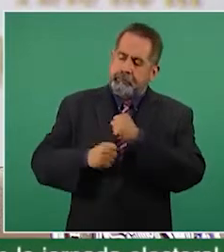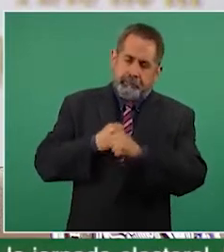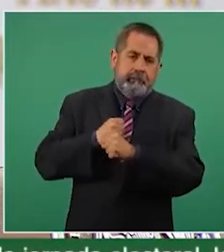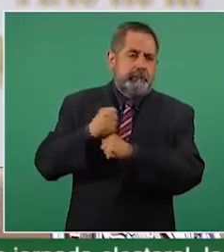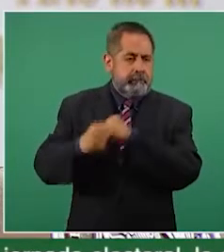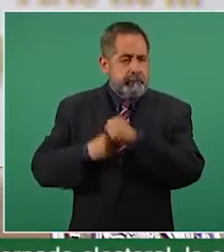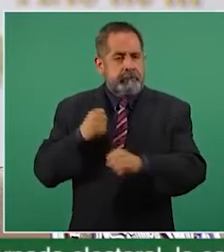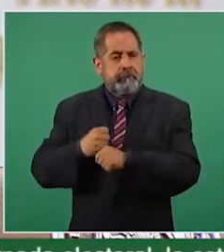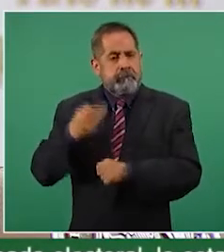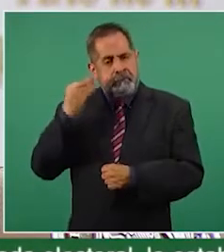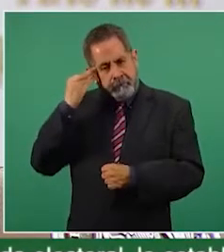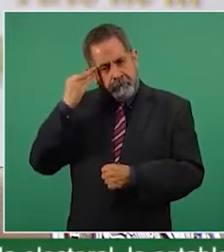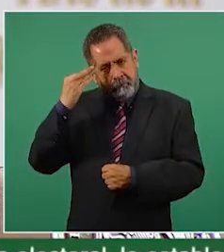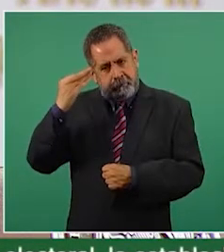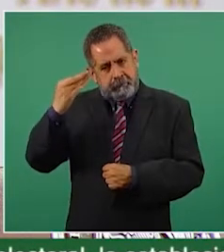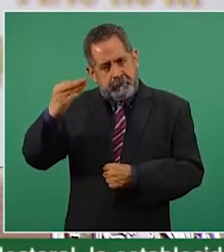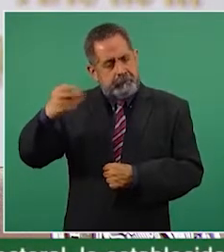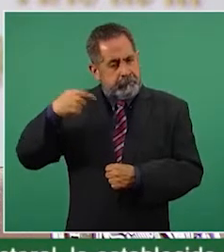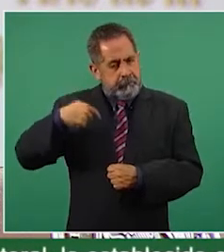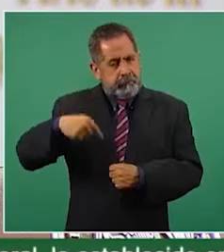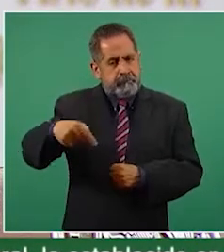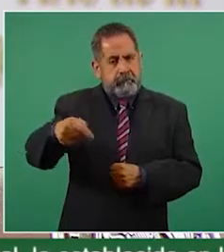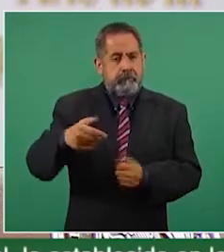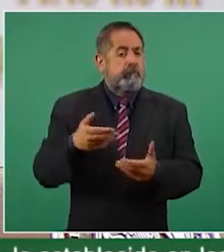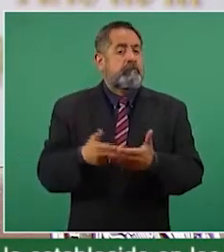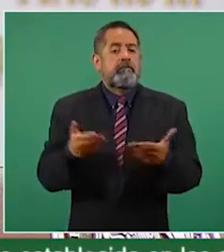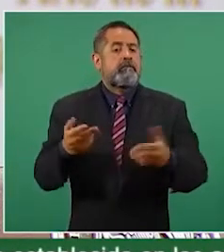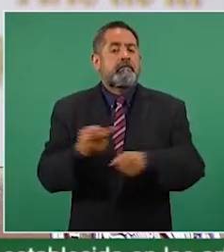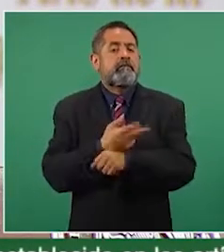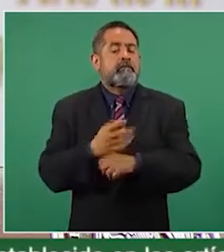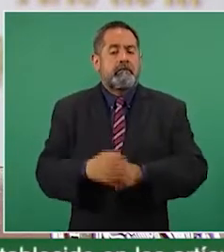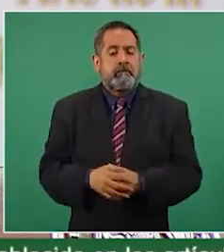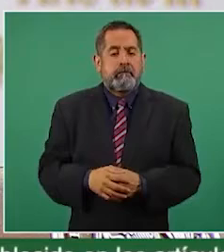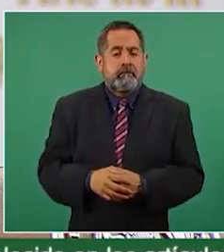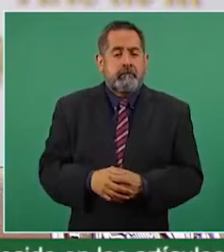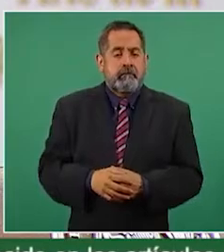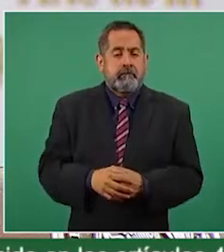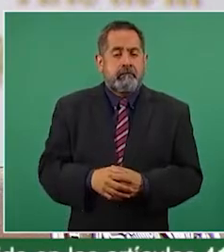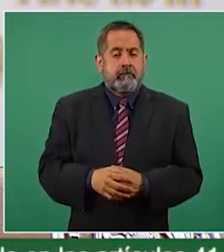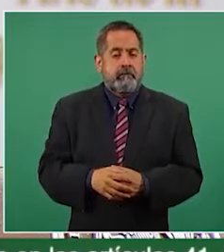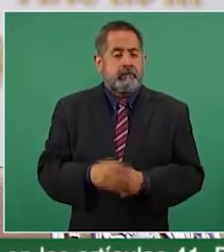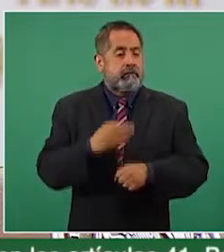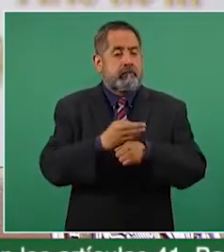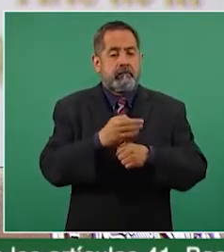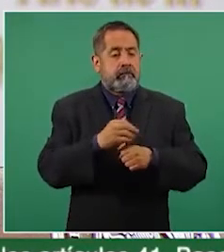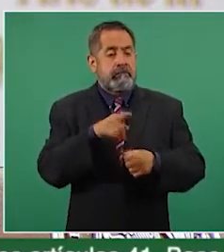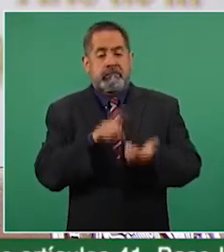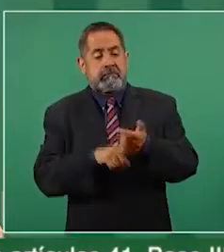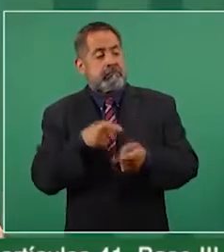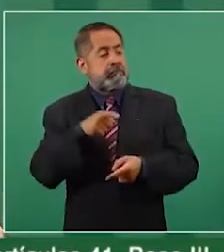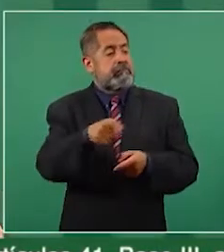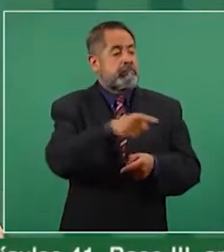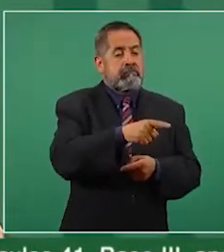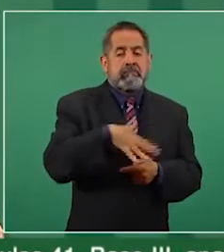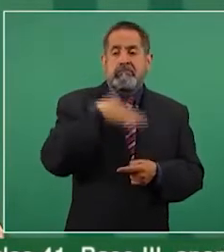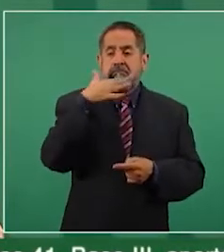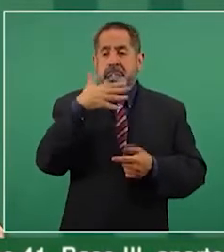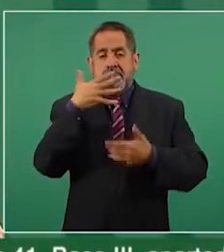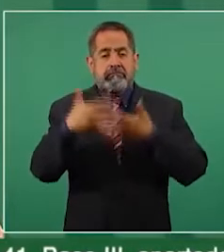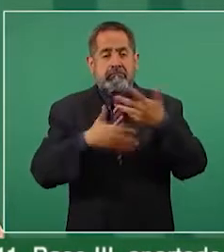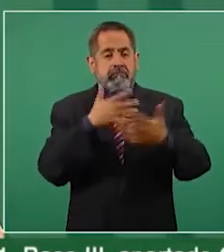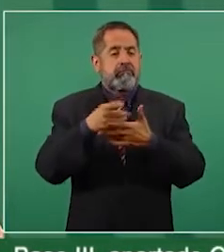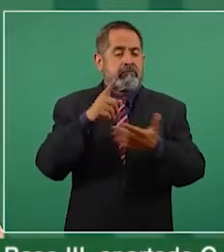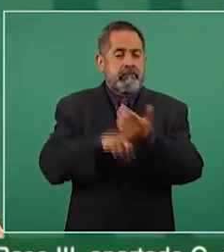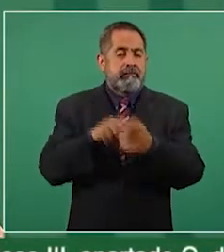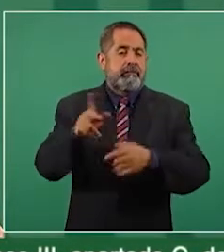y ahora con los escándalos de corrupción en